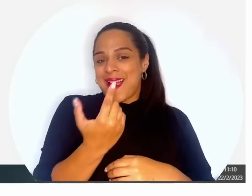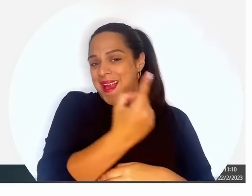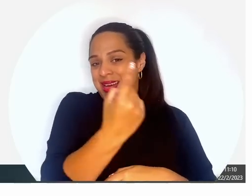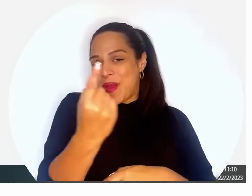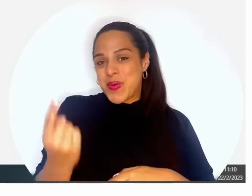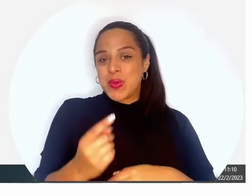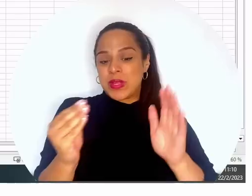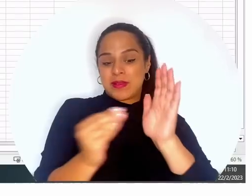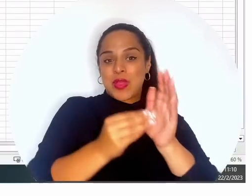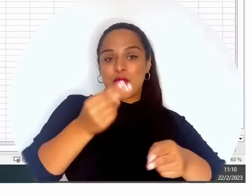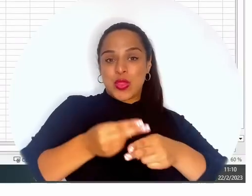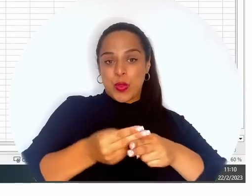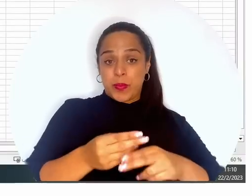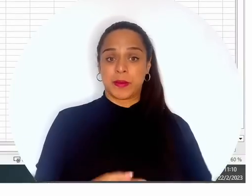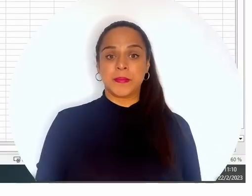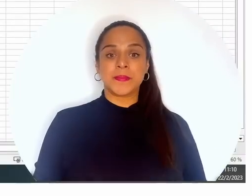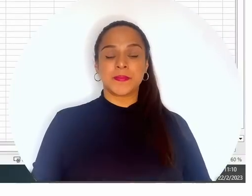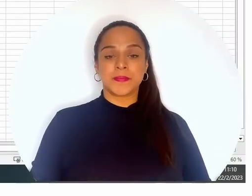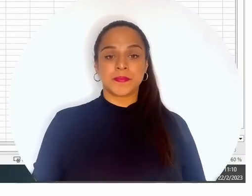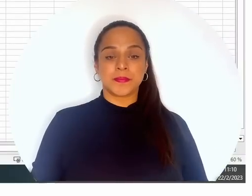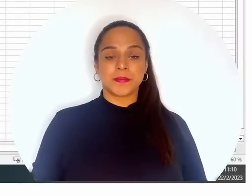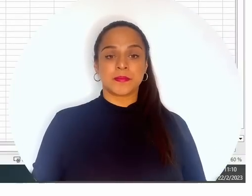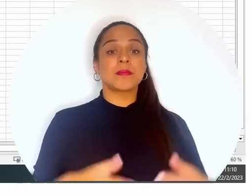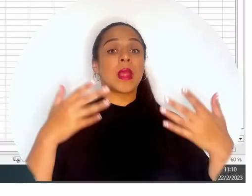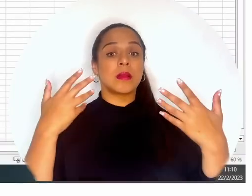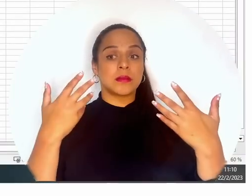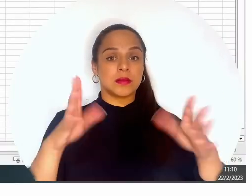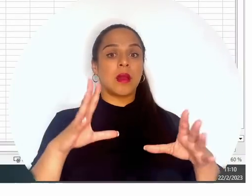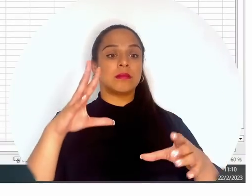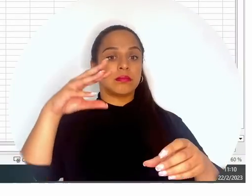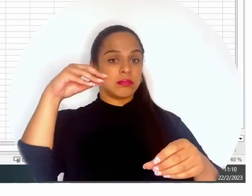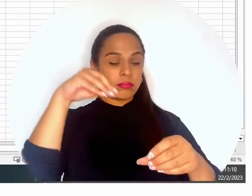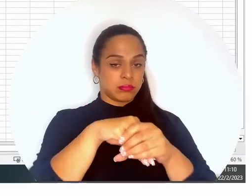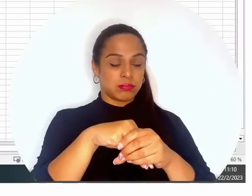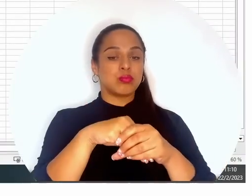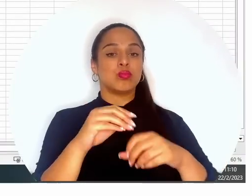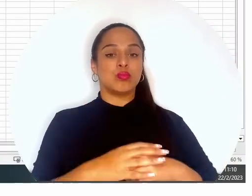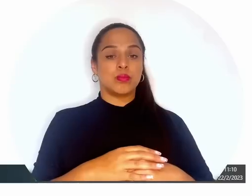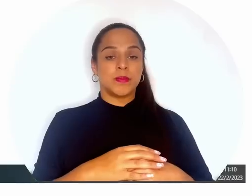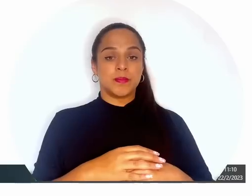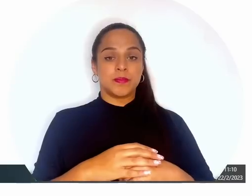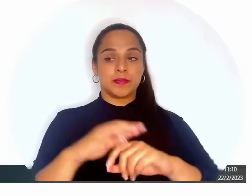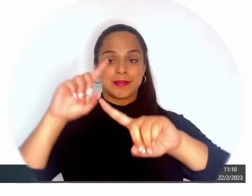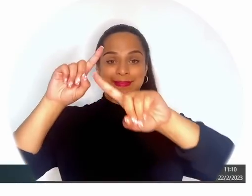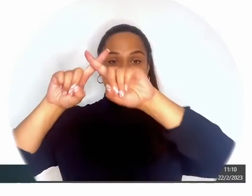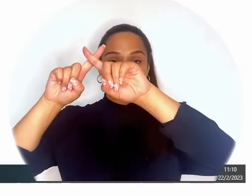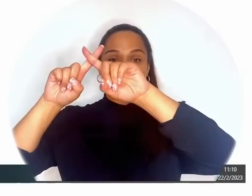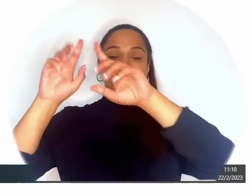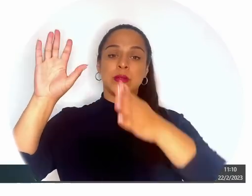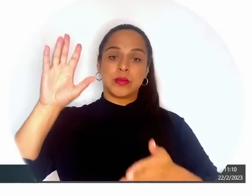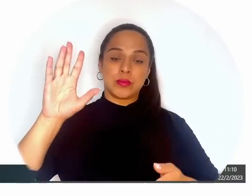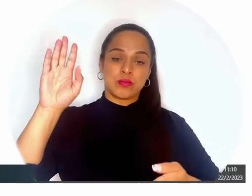guardar. Una vez que ya tenemos guardado, cerramos nuestro Excel y